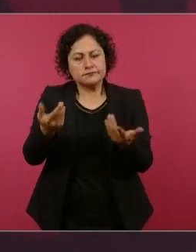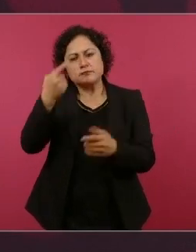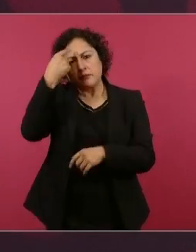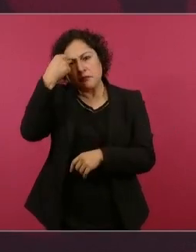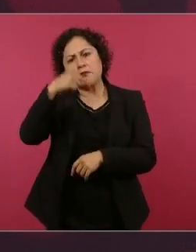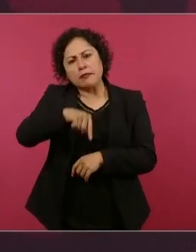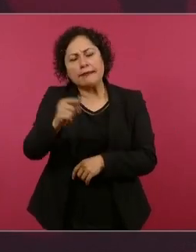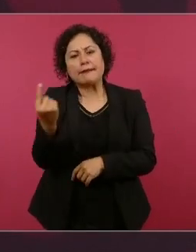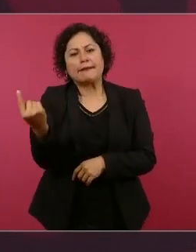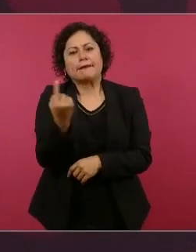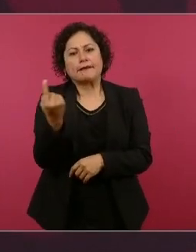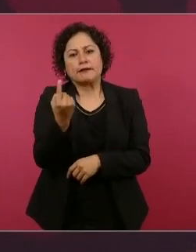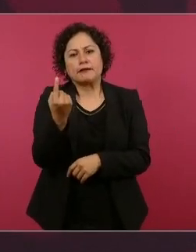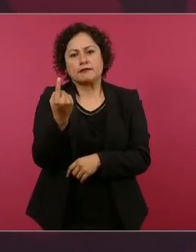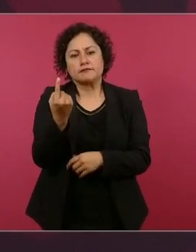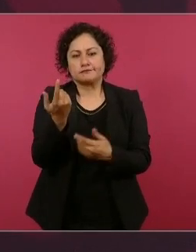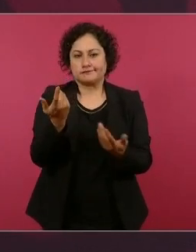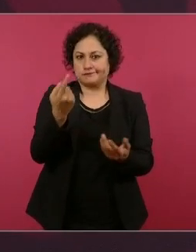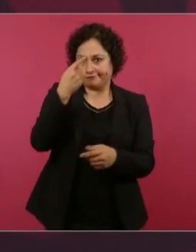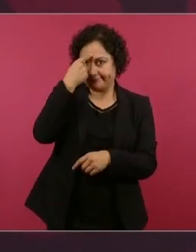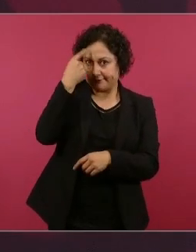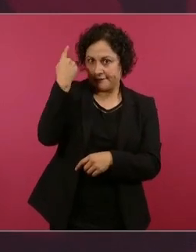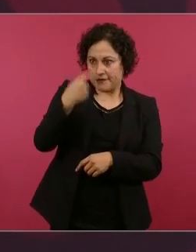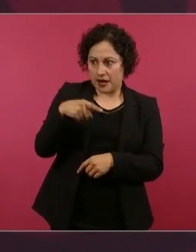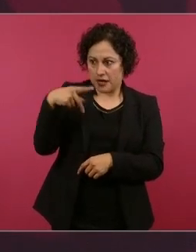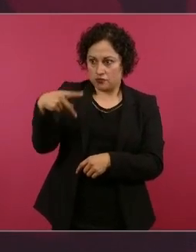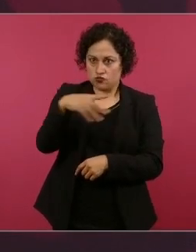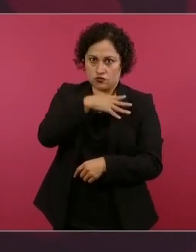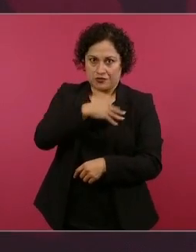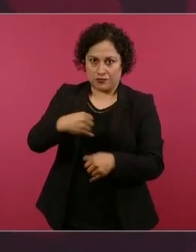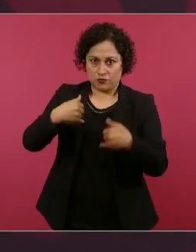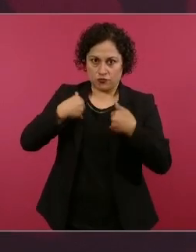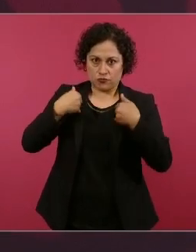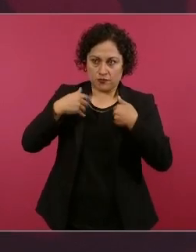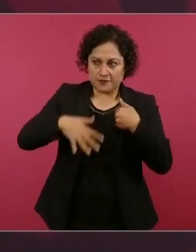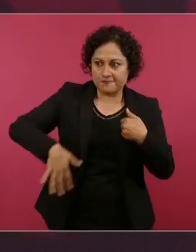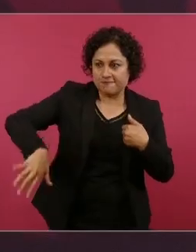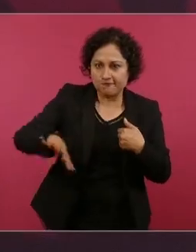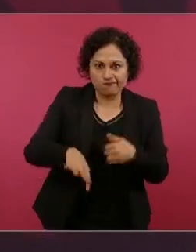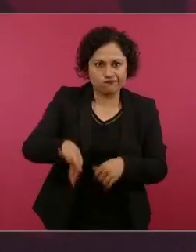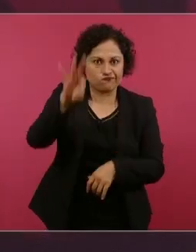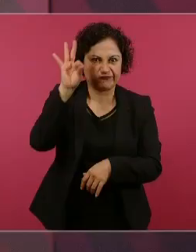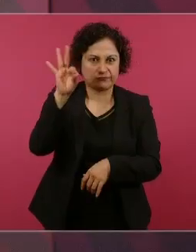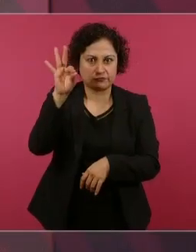a los jóvenes y conocer toda la verdad.